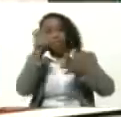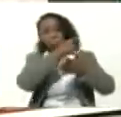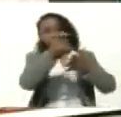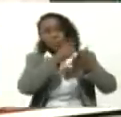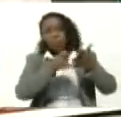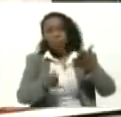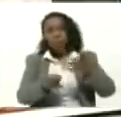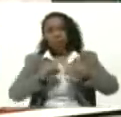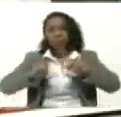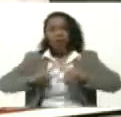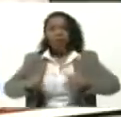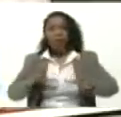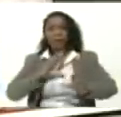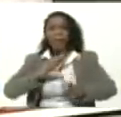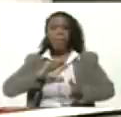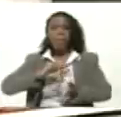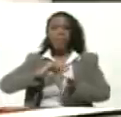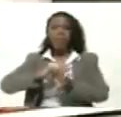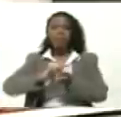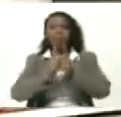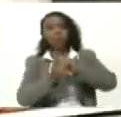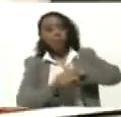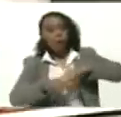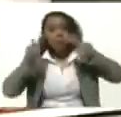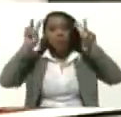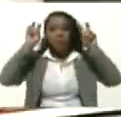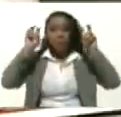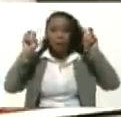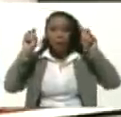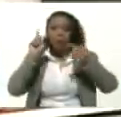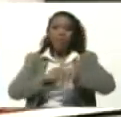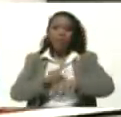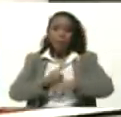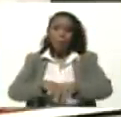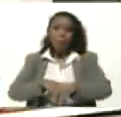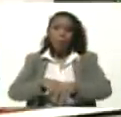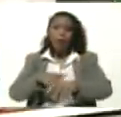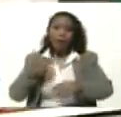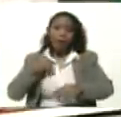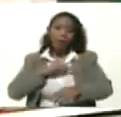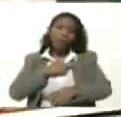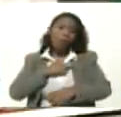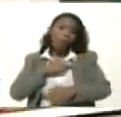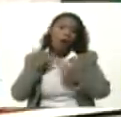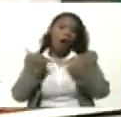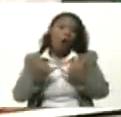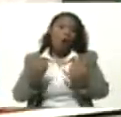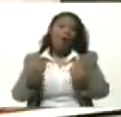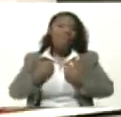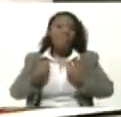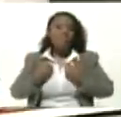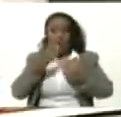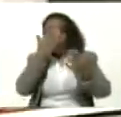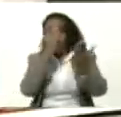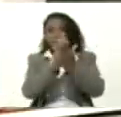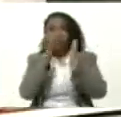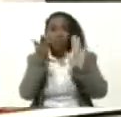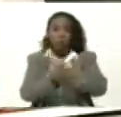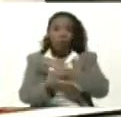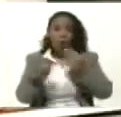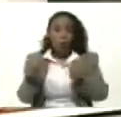Adaptado A los Nuevos Tiempos A las Nueva Época Que nos Ha tocado Vivir Y Enfrentar